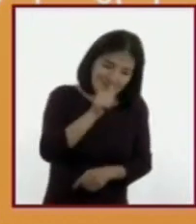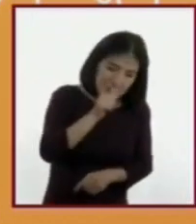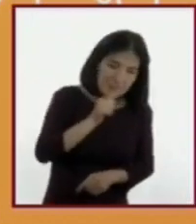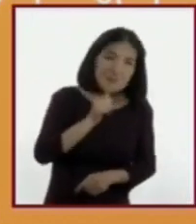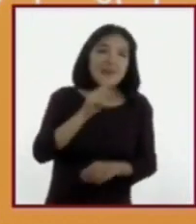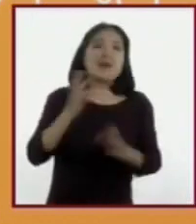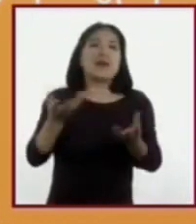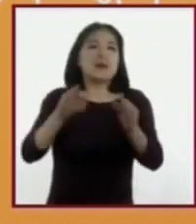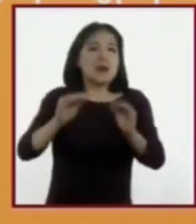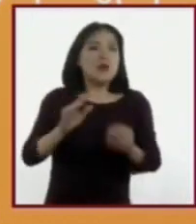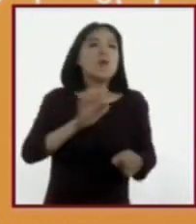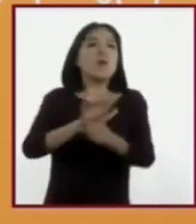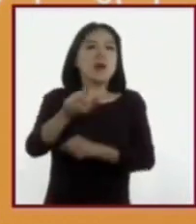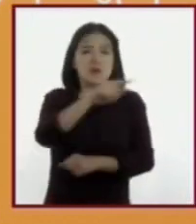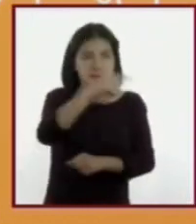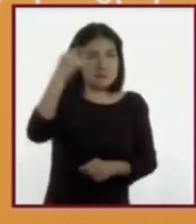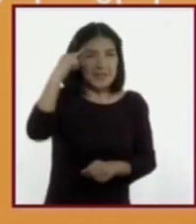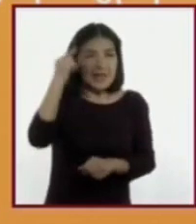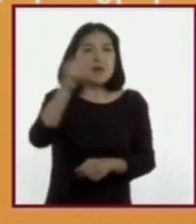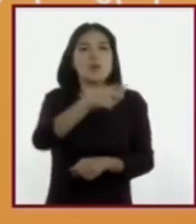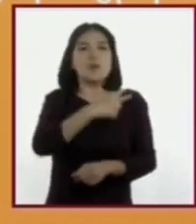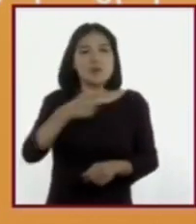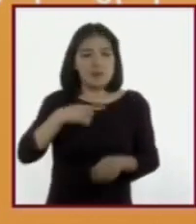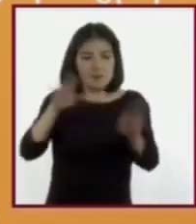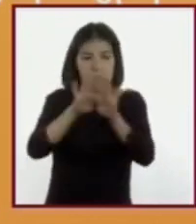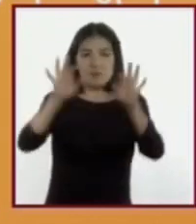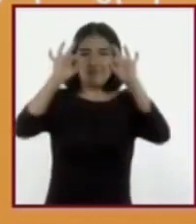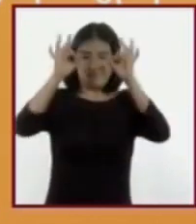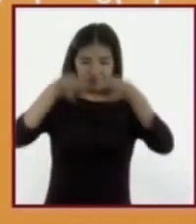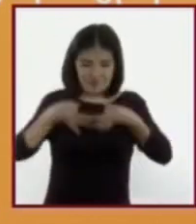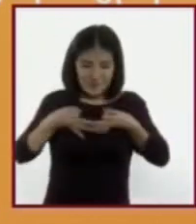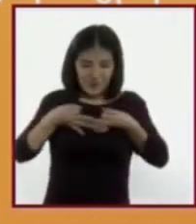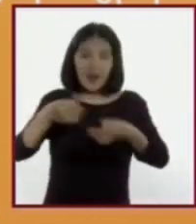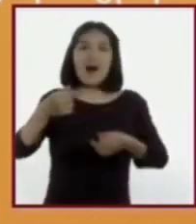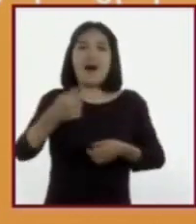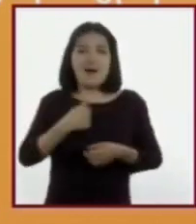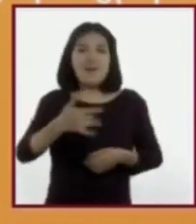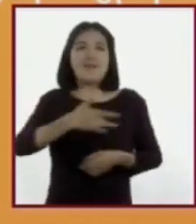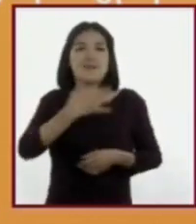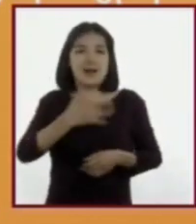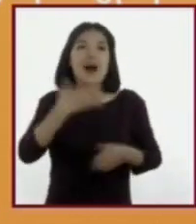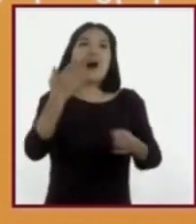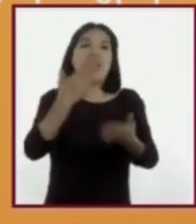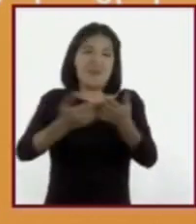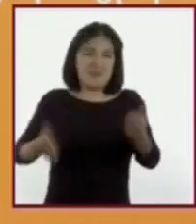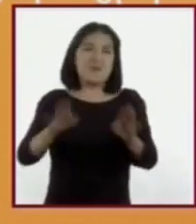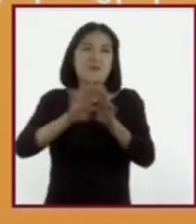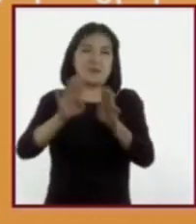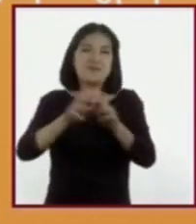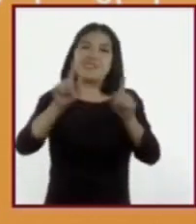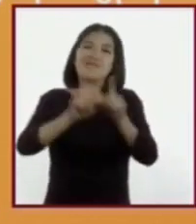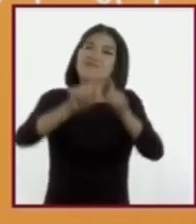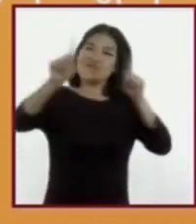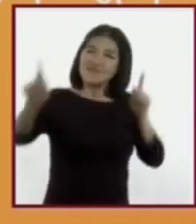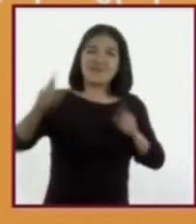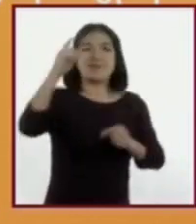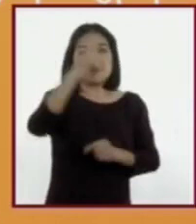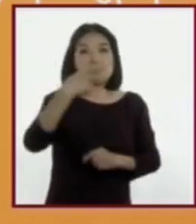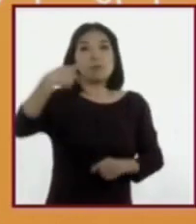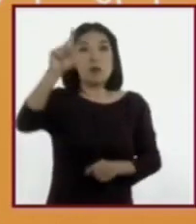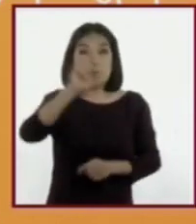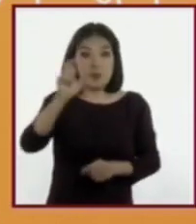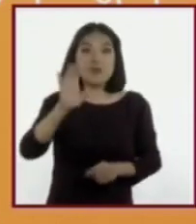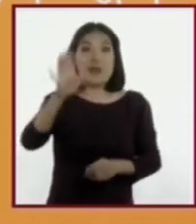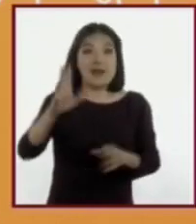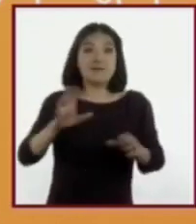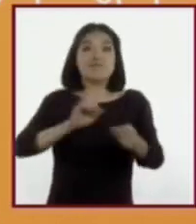no lo tienes claro, comienza con observarte. Ahora es complicado desde la sana distancia, pero seguramente tendrás oportunidad de